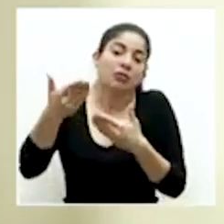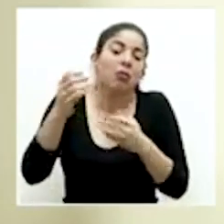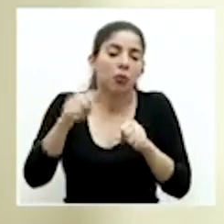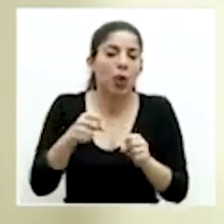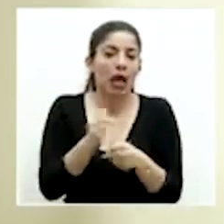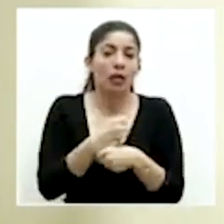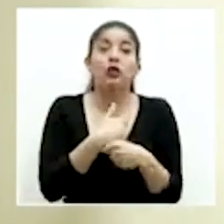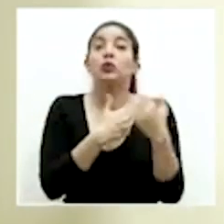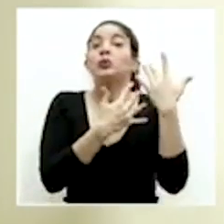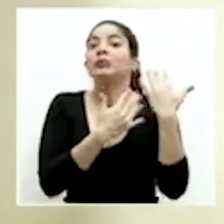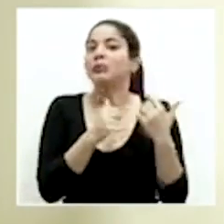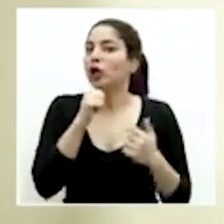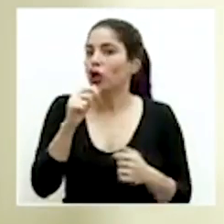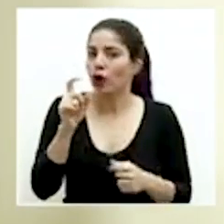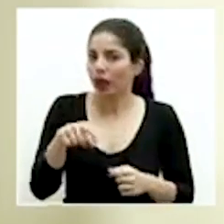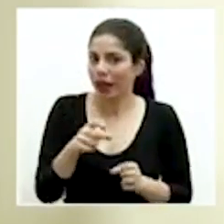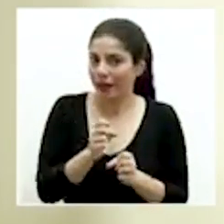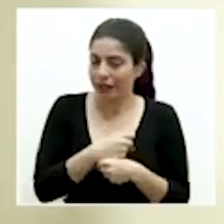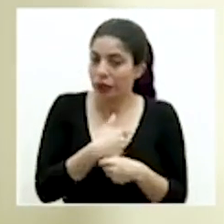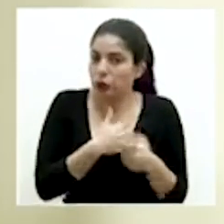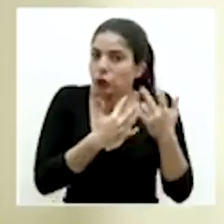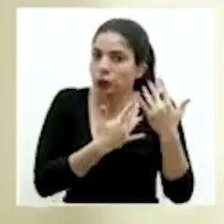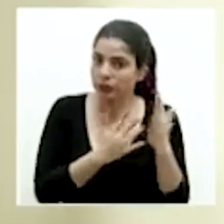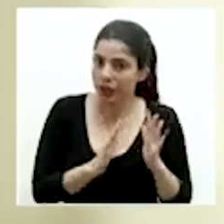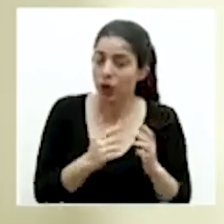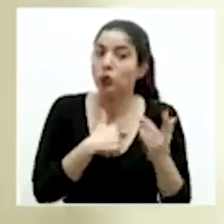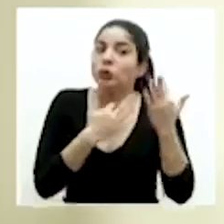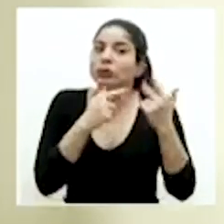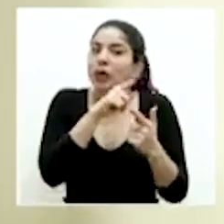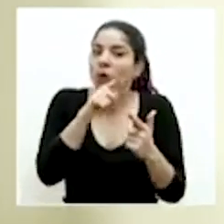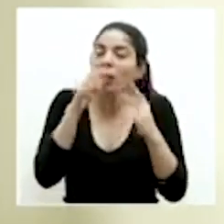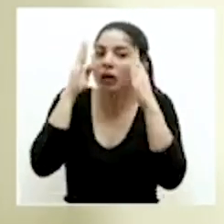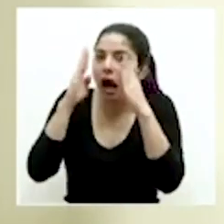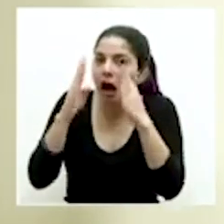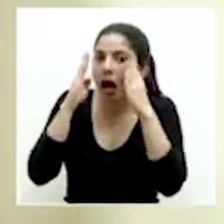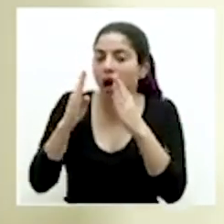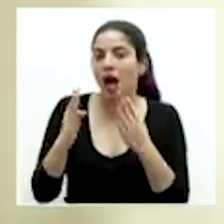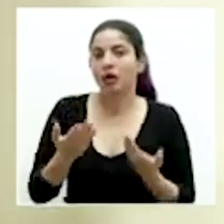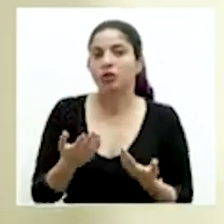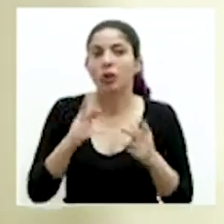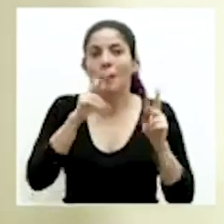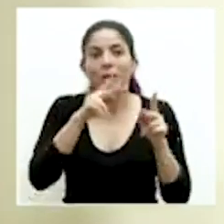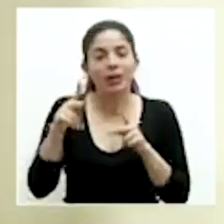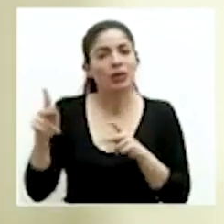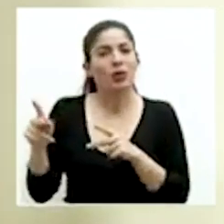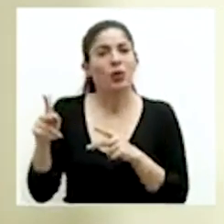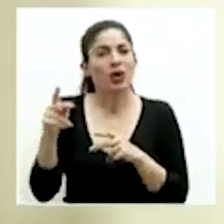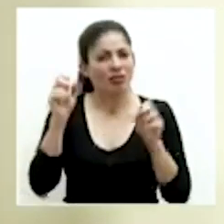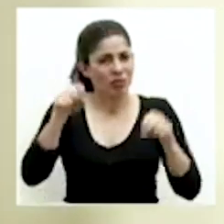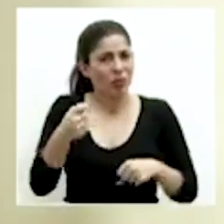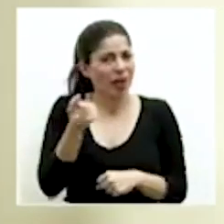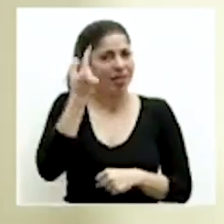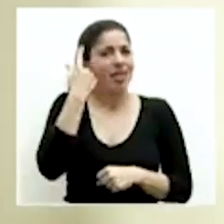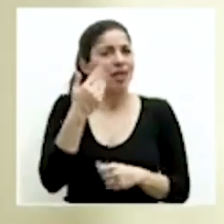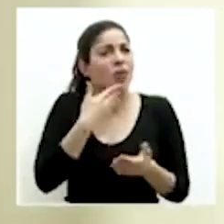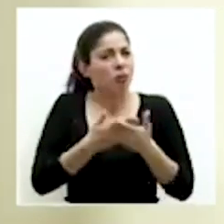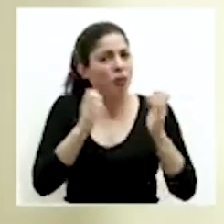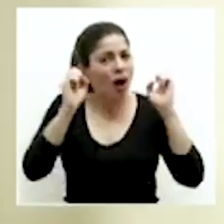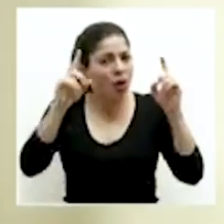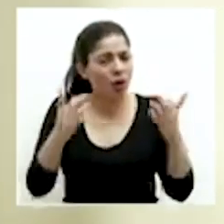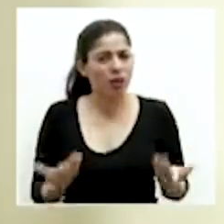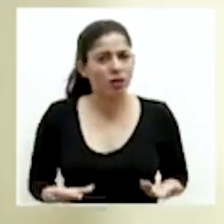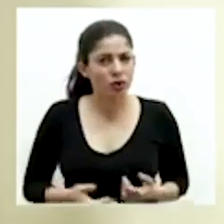yo espero no tener que hacerlo o la idea es aquí que de verdad que hagamos caso siendo gente completamente entendida educada